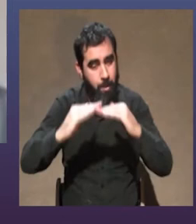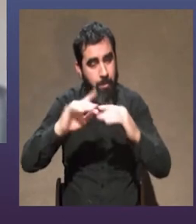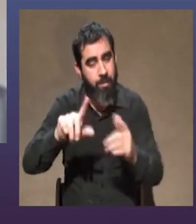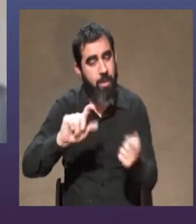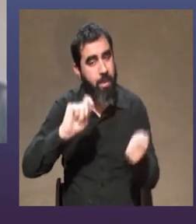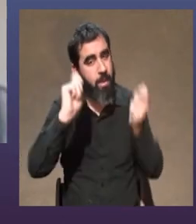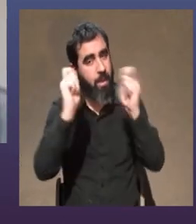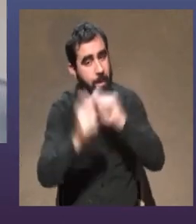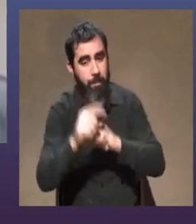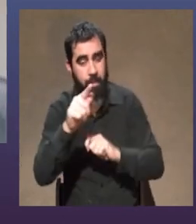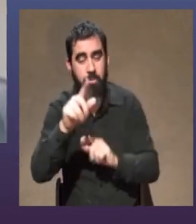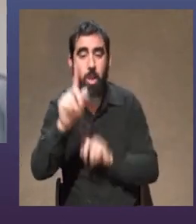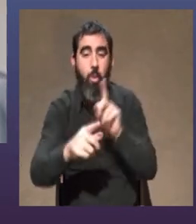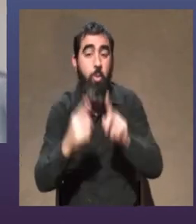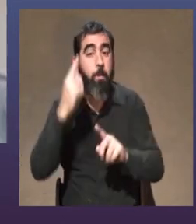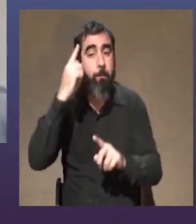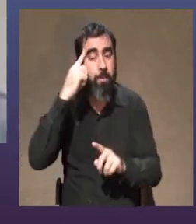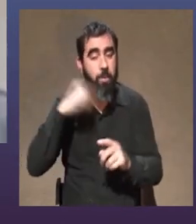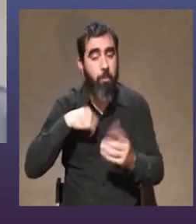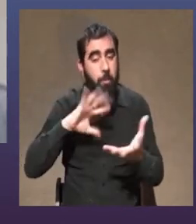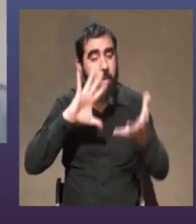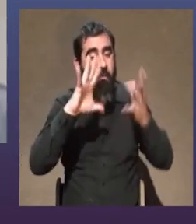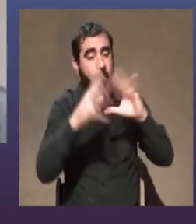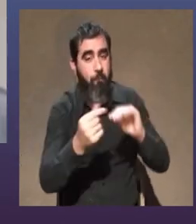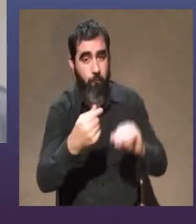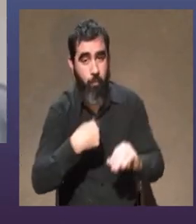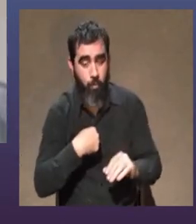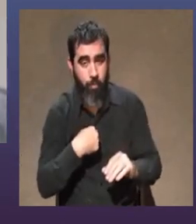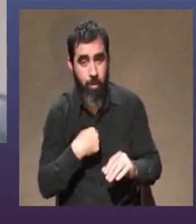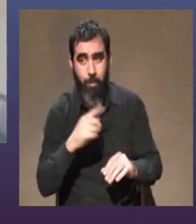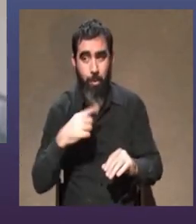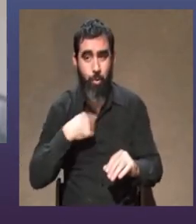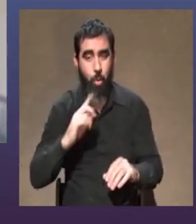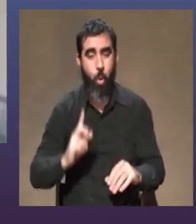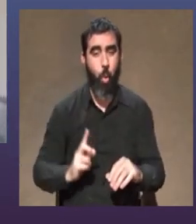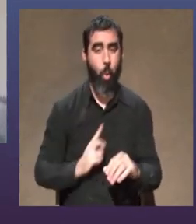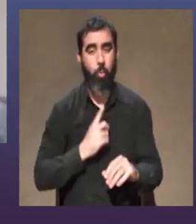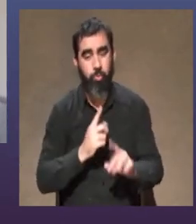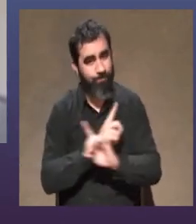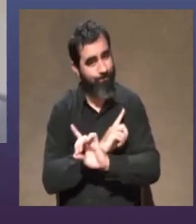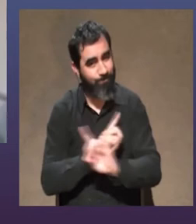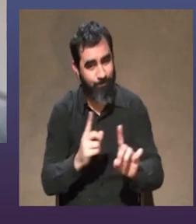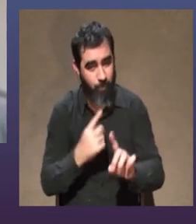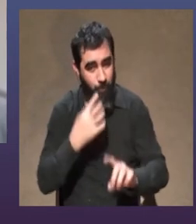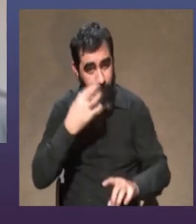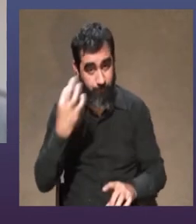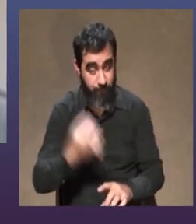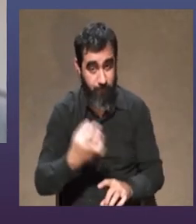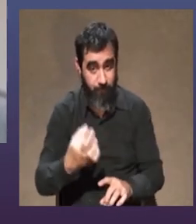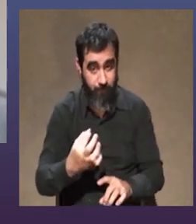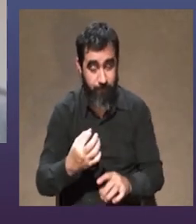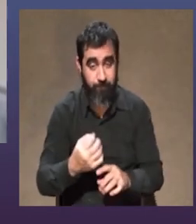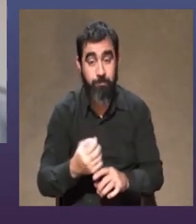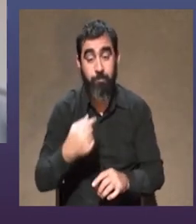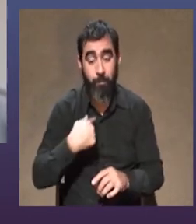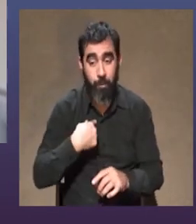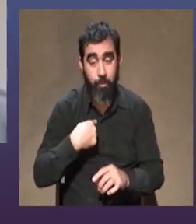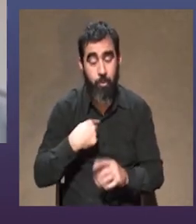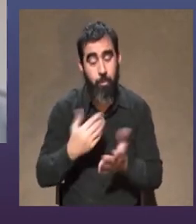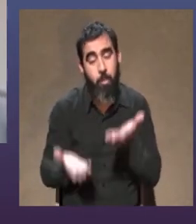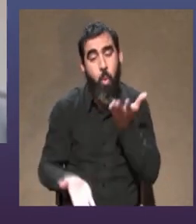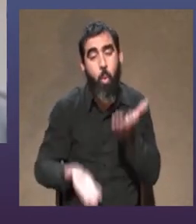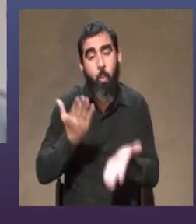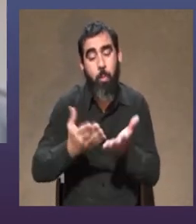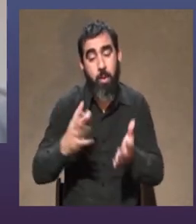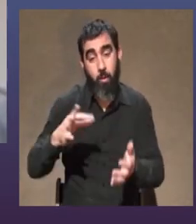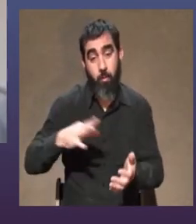eso que algunos consideran que es mi estilo a mí no es algo que me enorgullece mucho encontrarlo ¿viste? y lo voy a comparar con algo